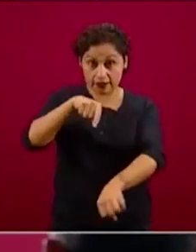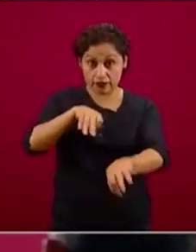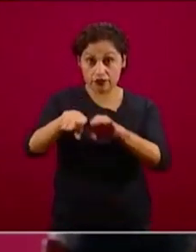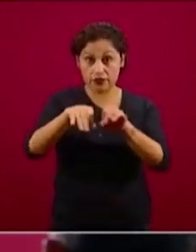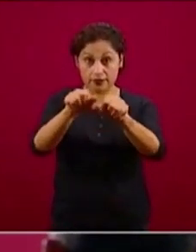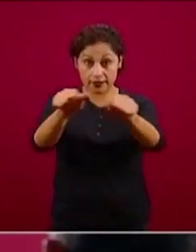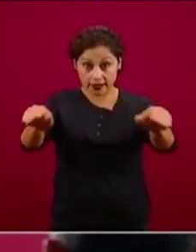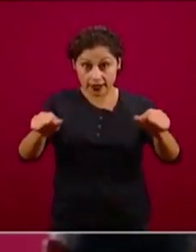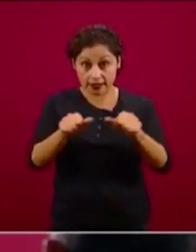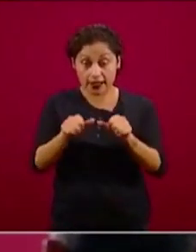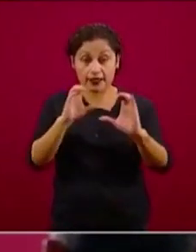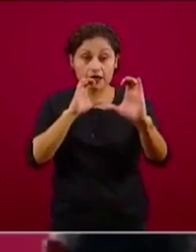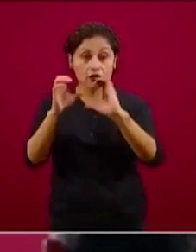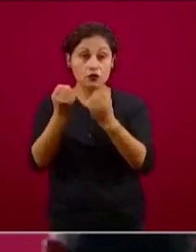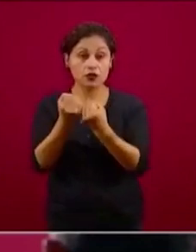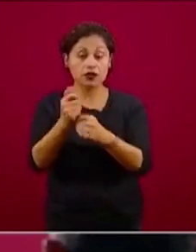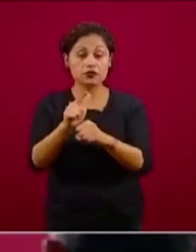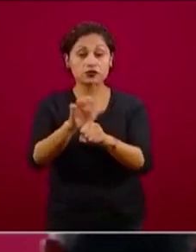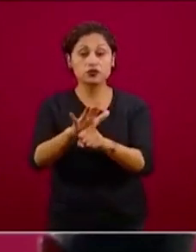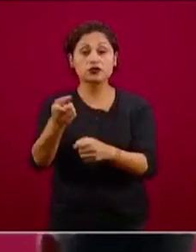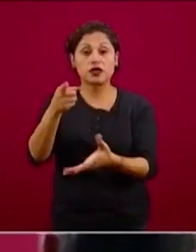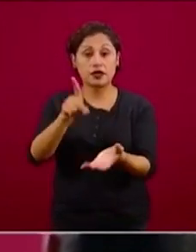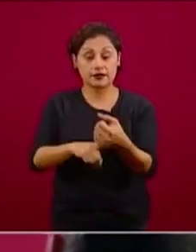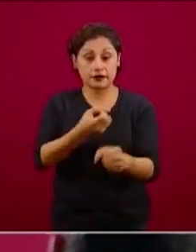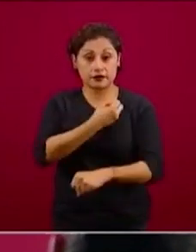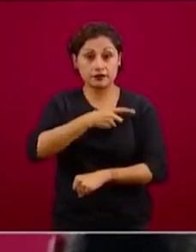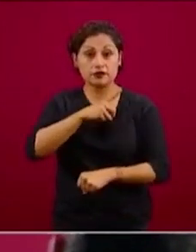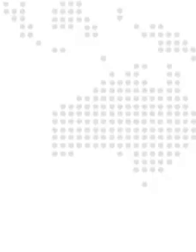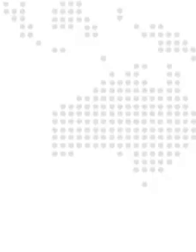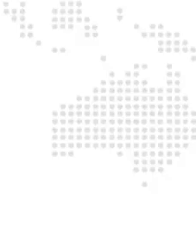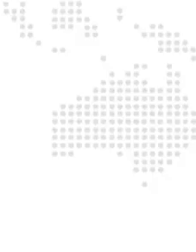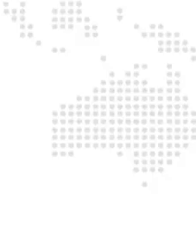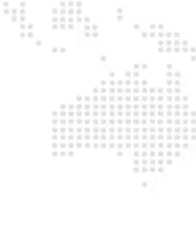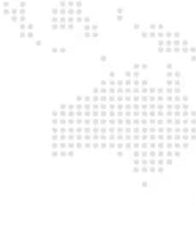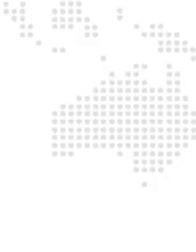de la Secretaría de Salud también están en un estudio de contactos.